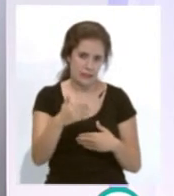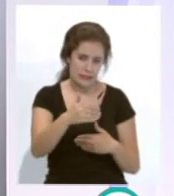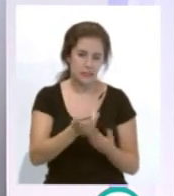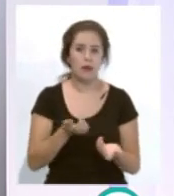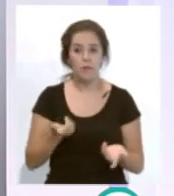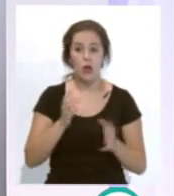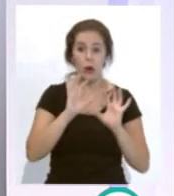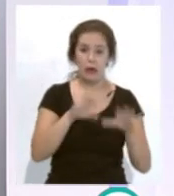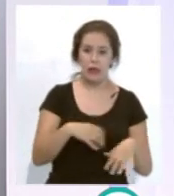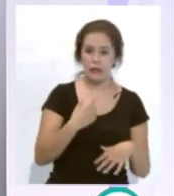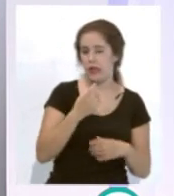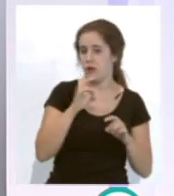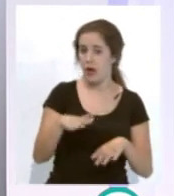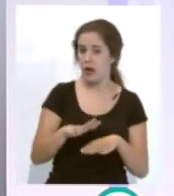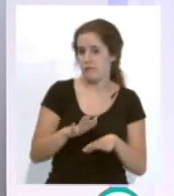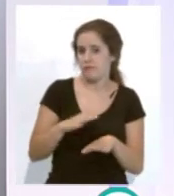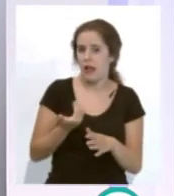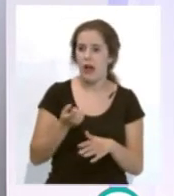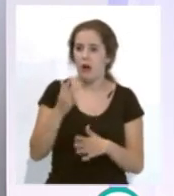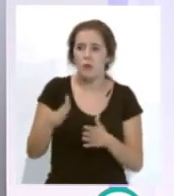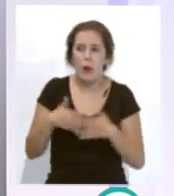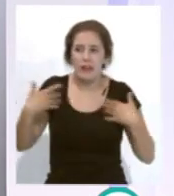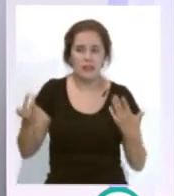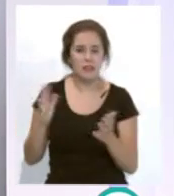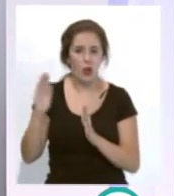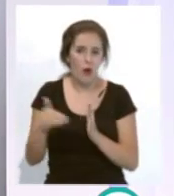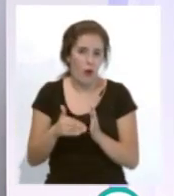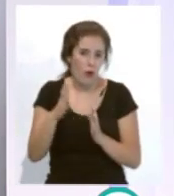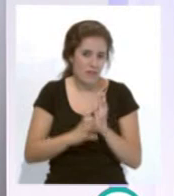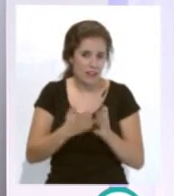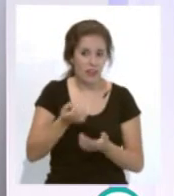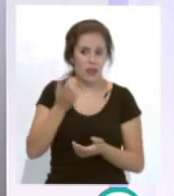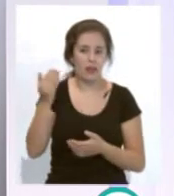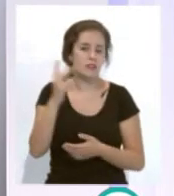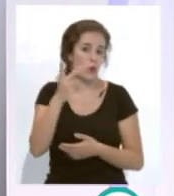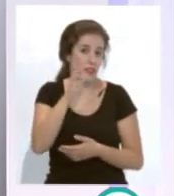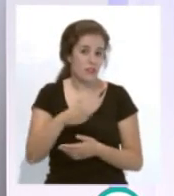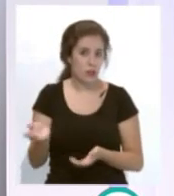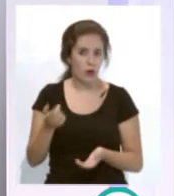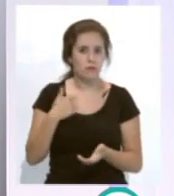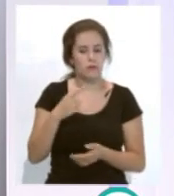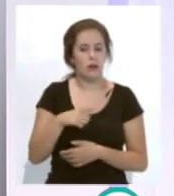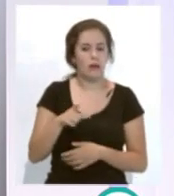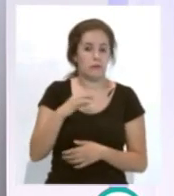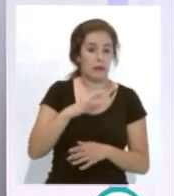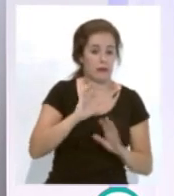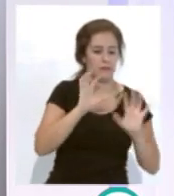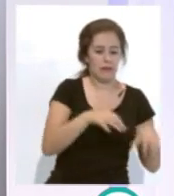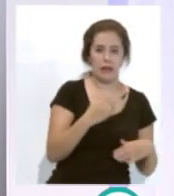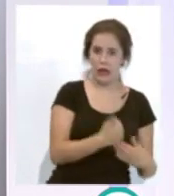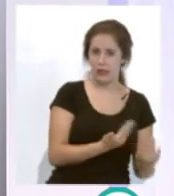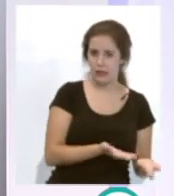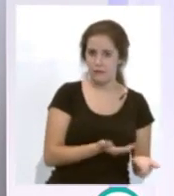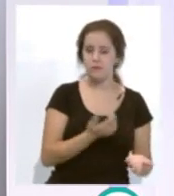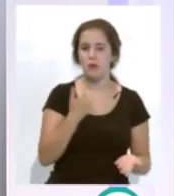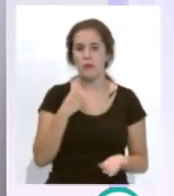Cádiz iguala cualquier oferta que haya de segunda división, en cuanto a cesión, si iguala los parámetros, la opción preferente la tiene el Cádiz. Ahí me queda